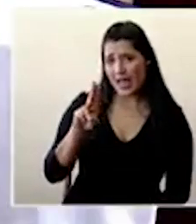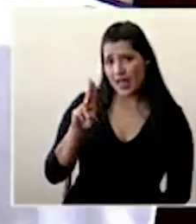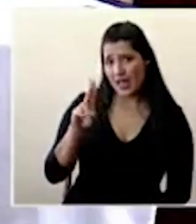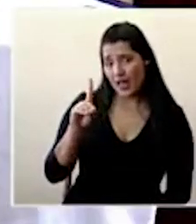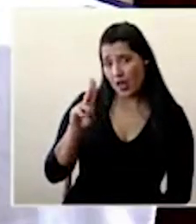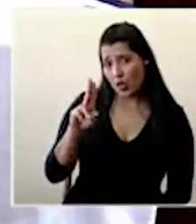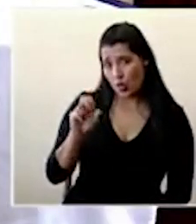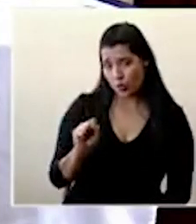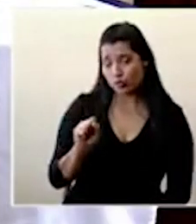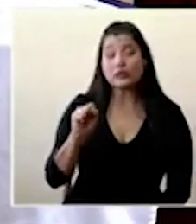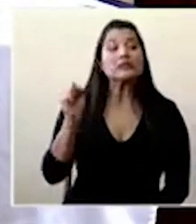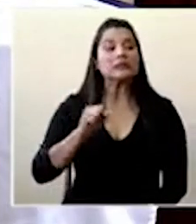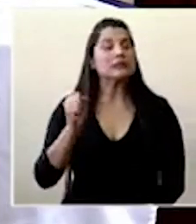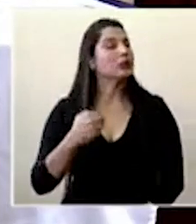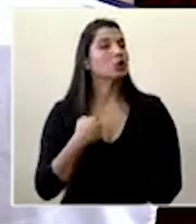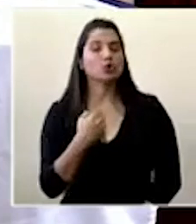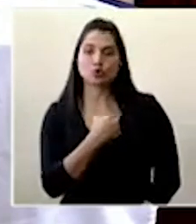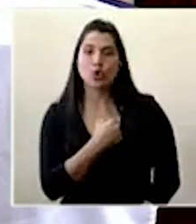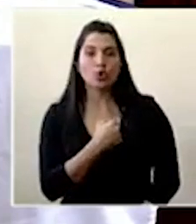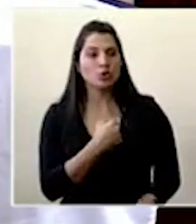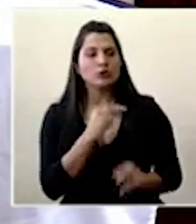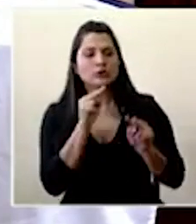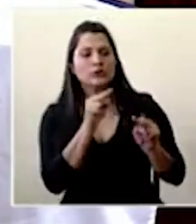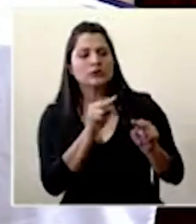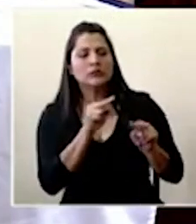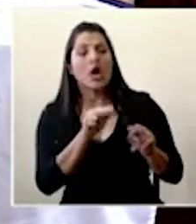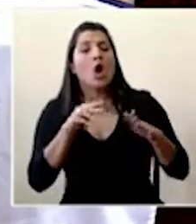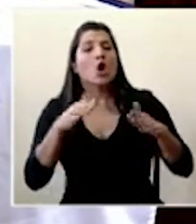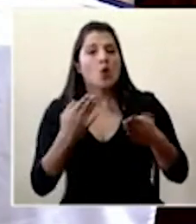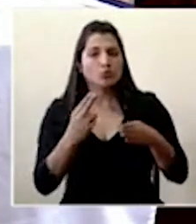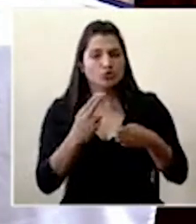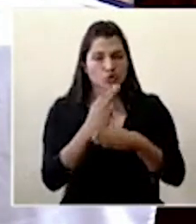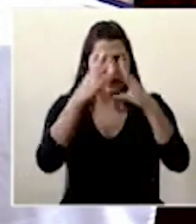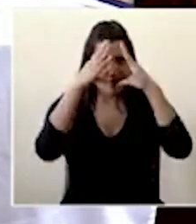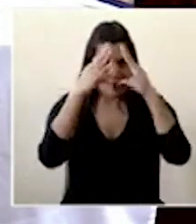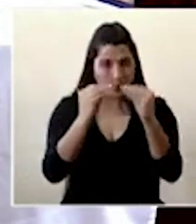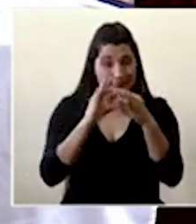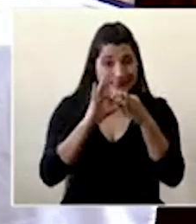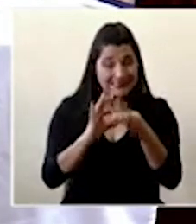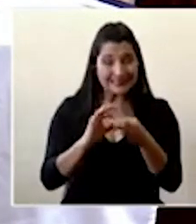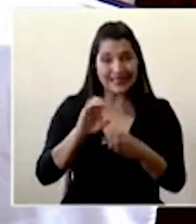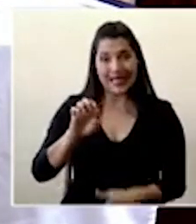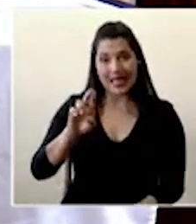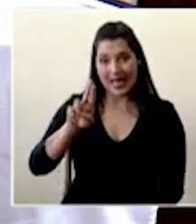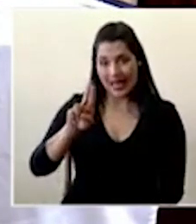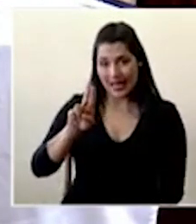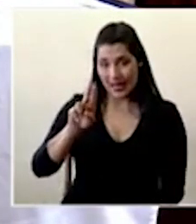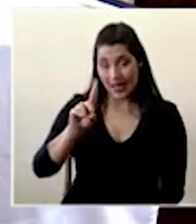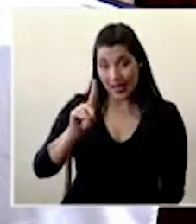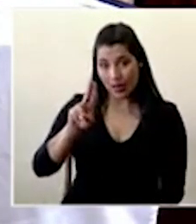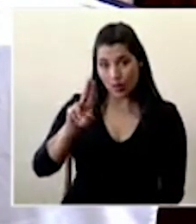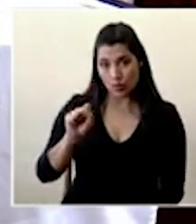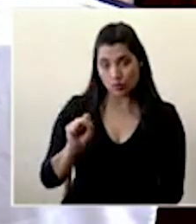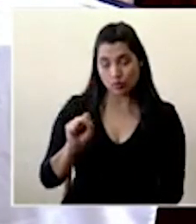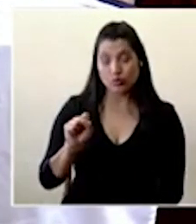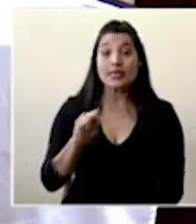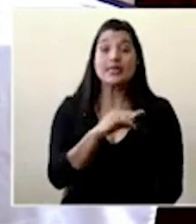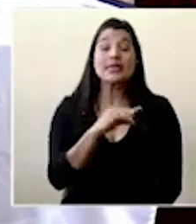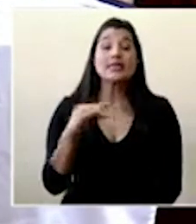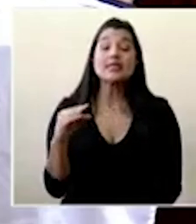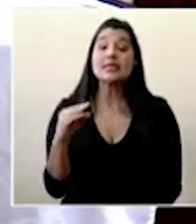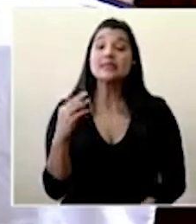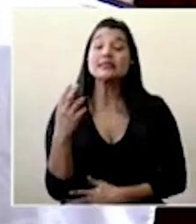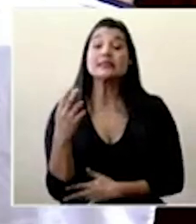vigilantes sobre el uso de la información del edus y en los casos que se